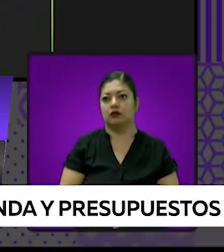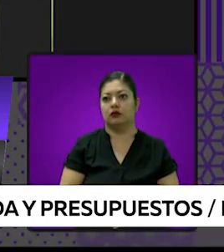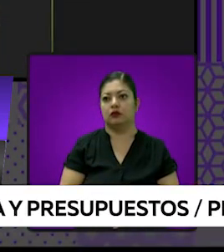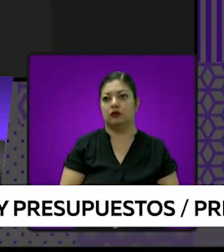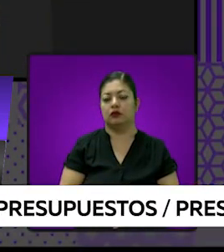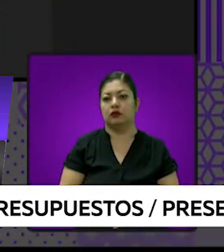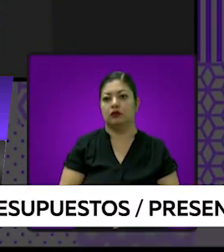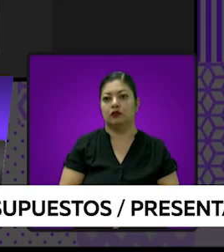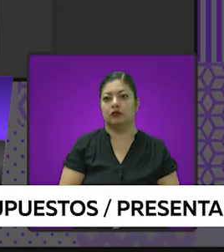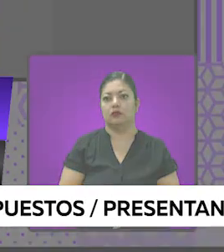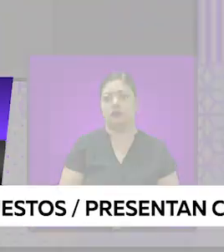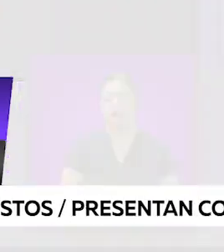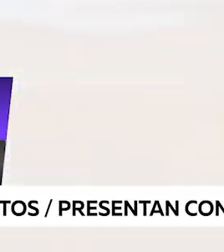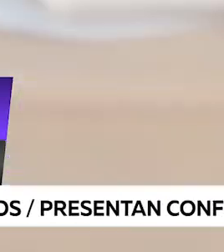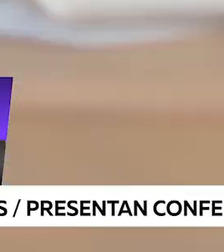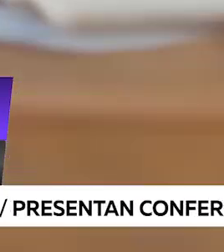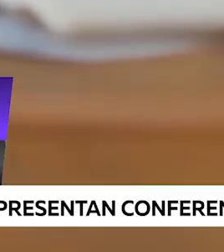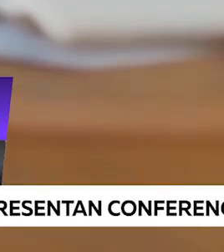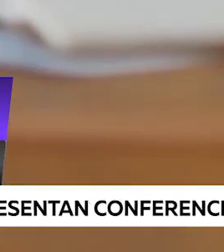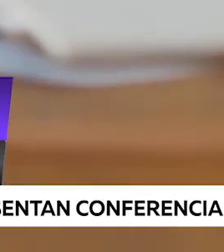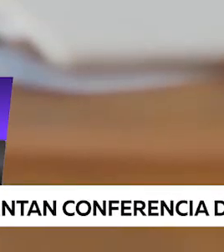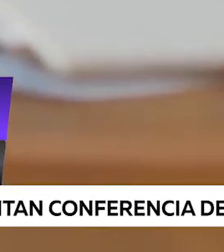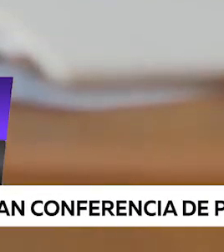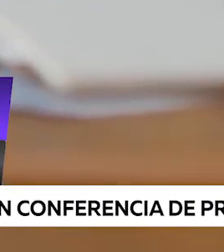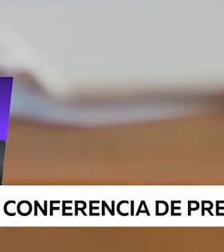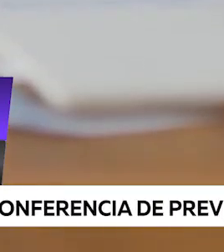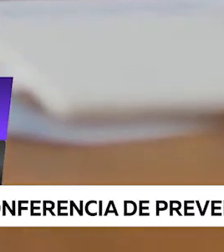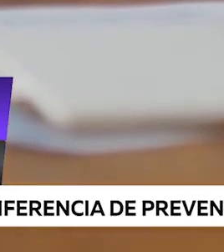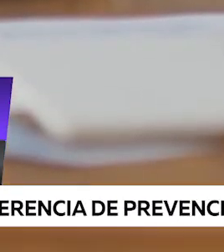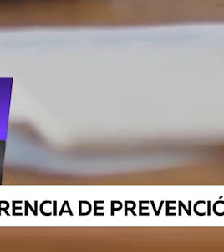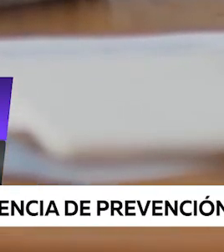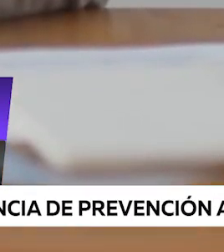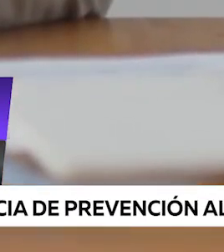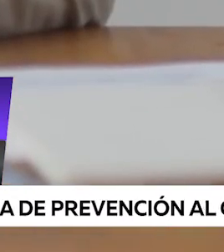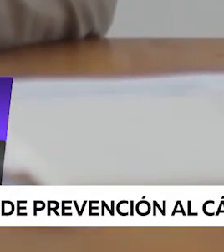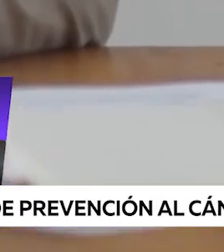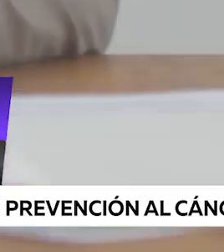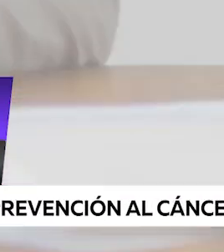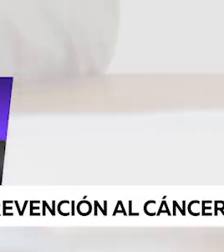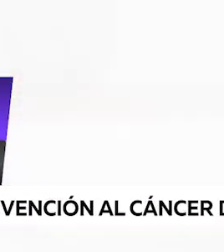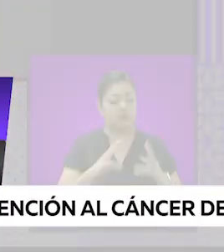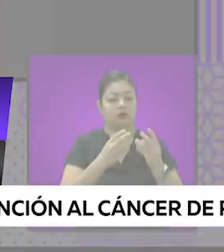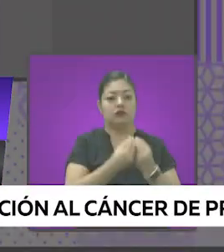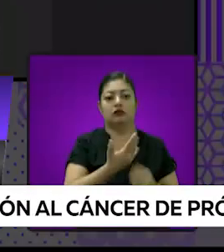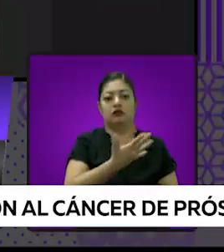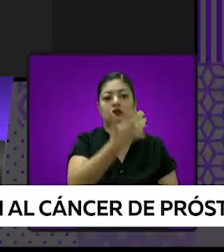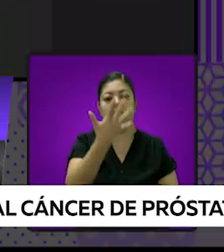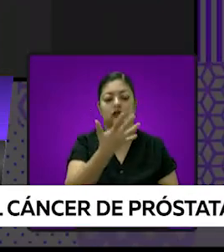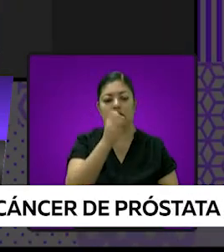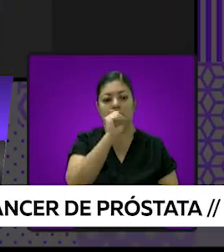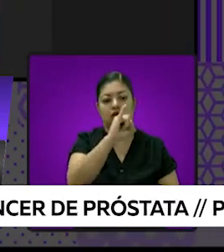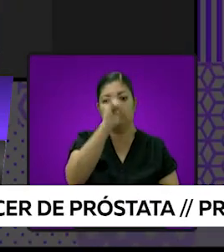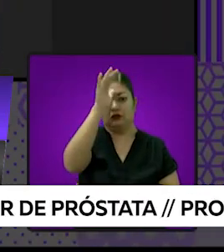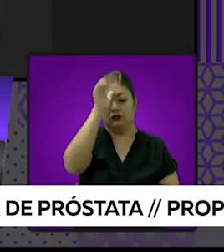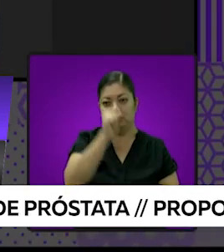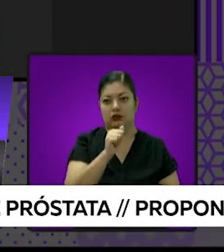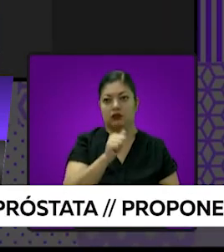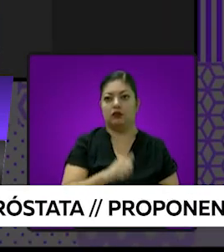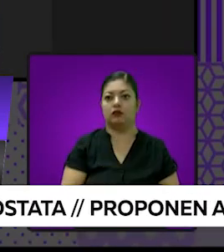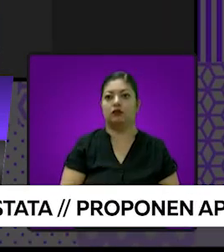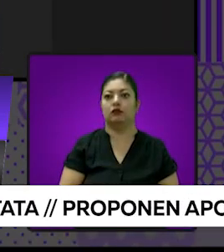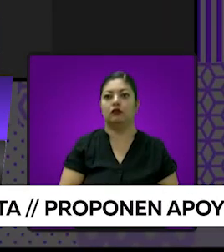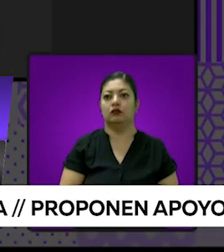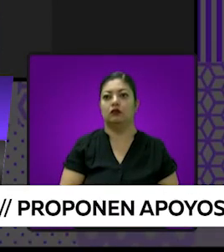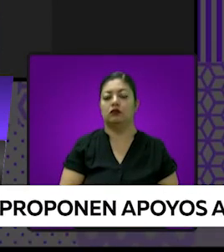También se aprobó el dictamen de decreto que resuelve la iniciativa presentada por el Ayuntamiento de Tonalá, Jalisco, y que tiene por